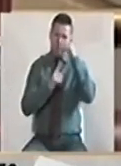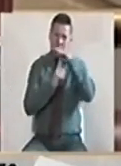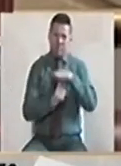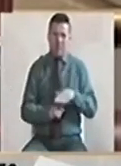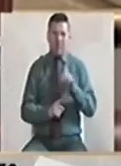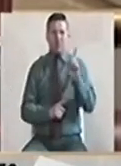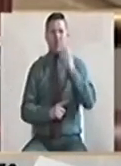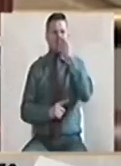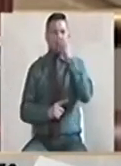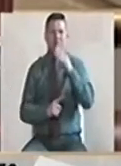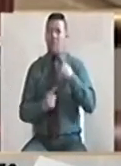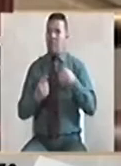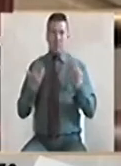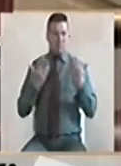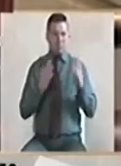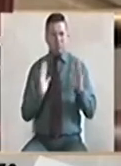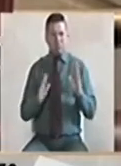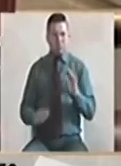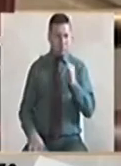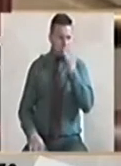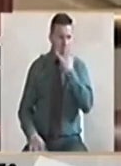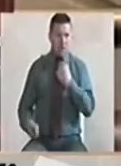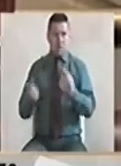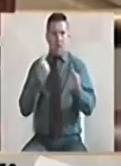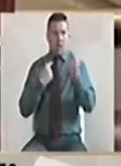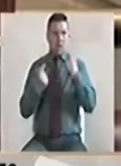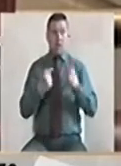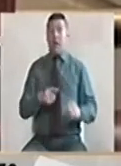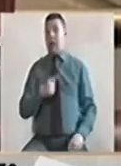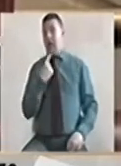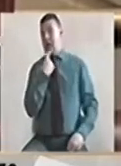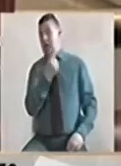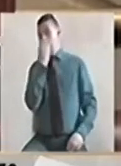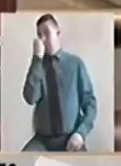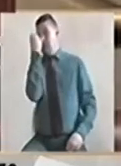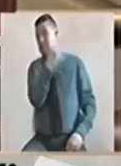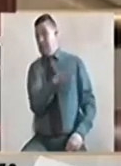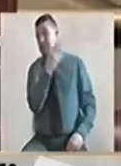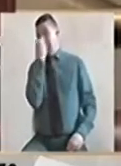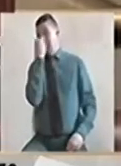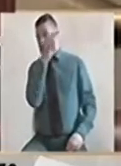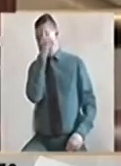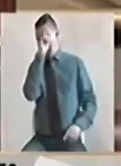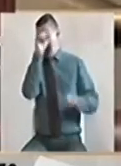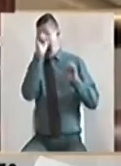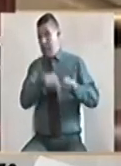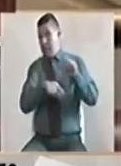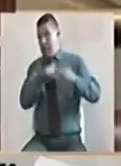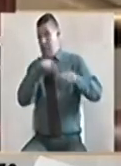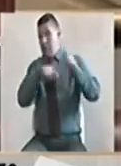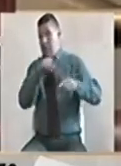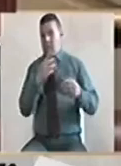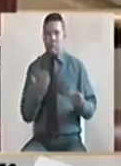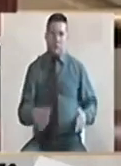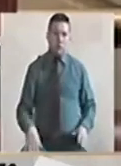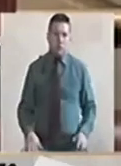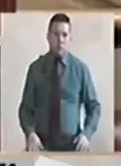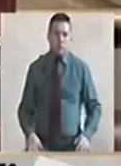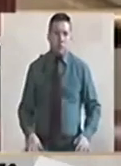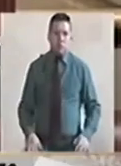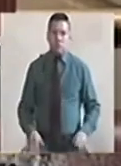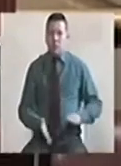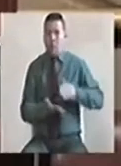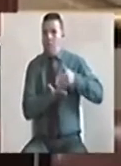descalificarlos y hacerlos ver mal para después decir que no servimos, que no somos capaces, para quitarnos el